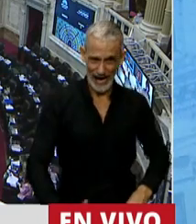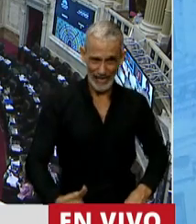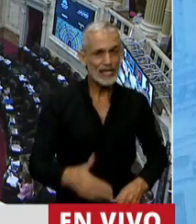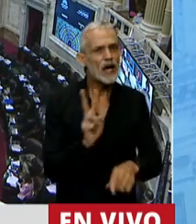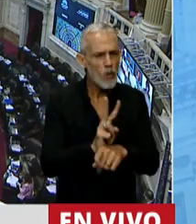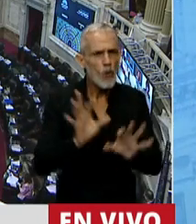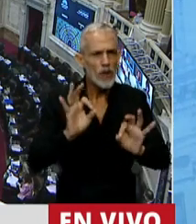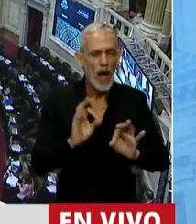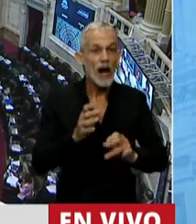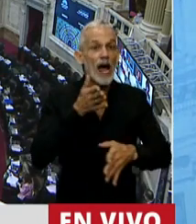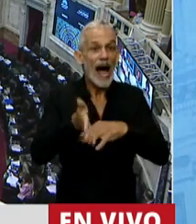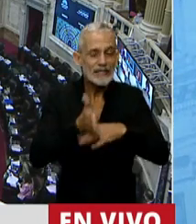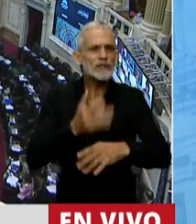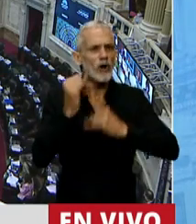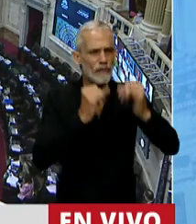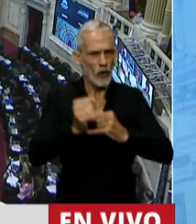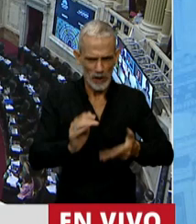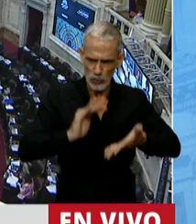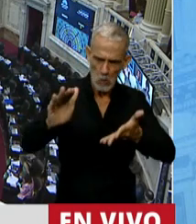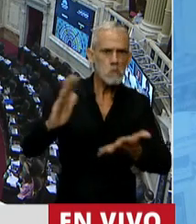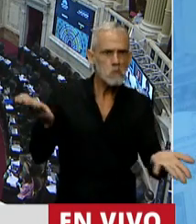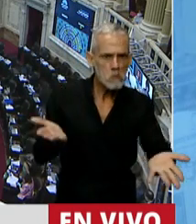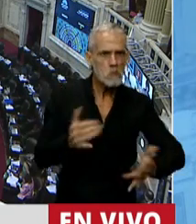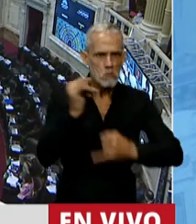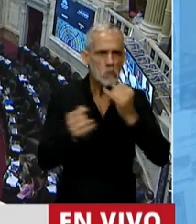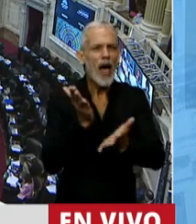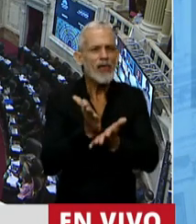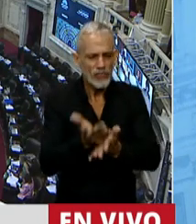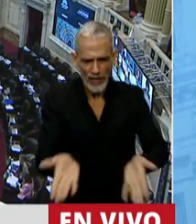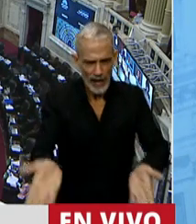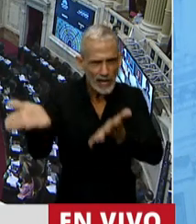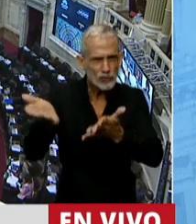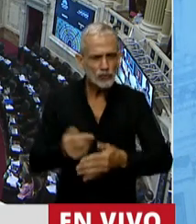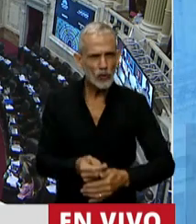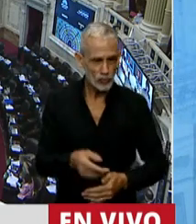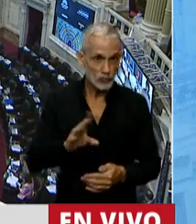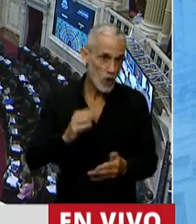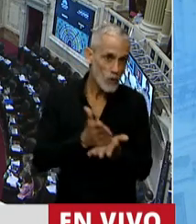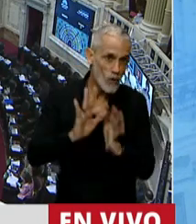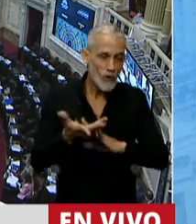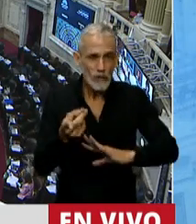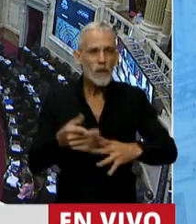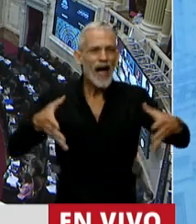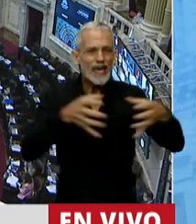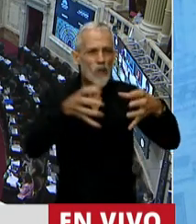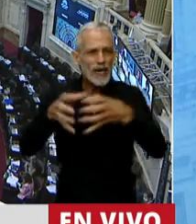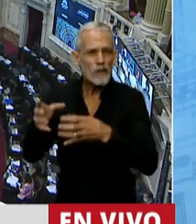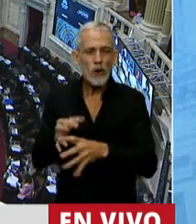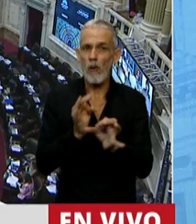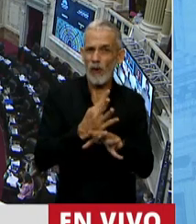El acceso a la información respecto de sus derechos y a su efectivo ejercicio, la conformación de equipos